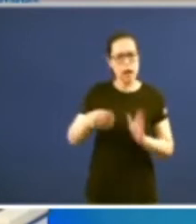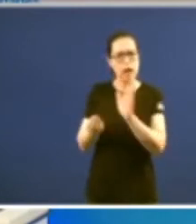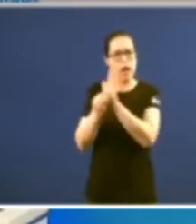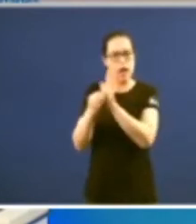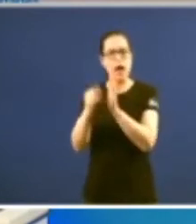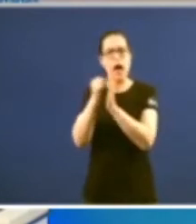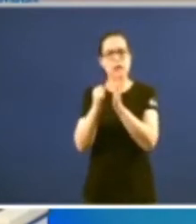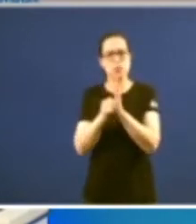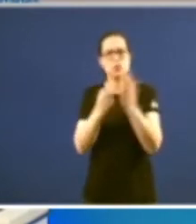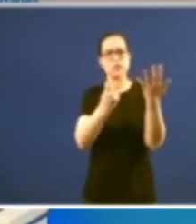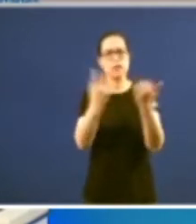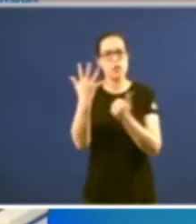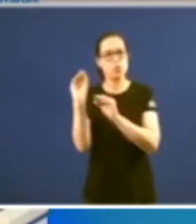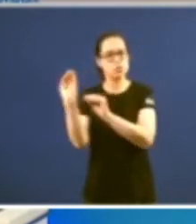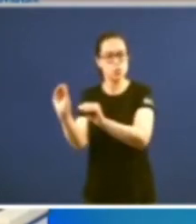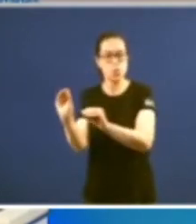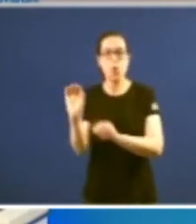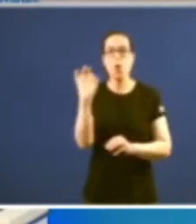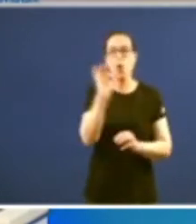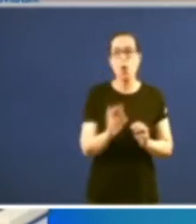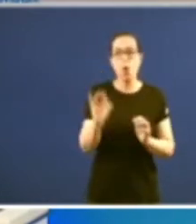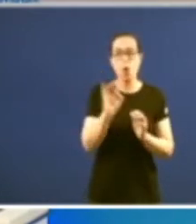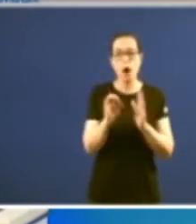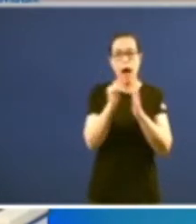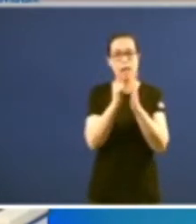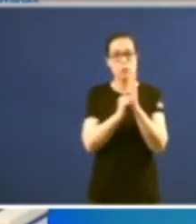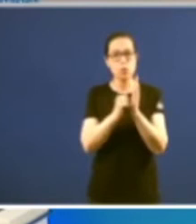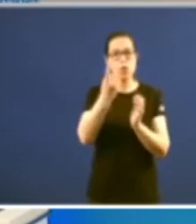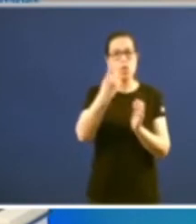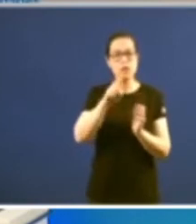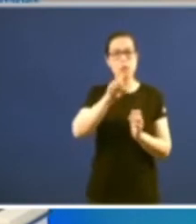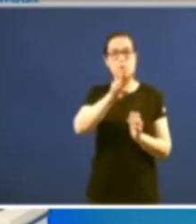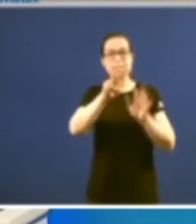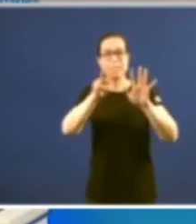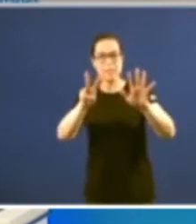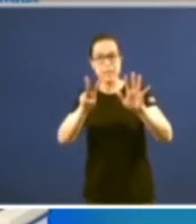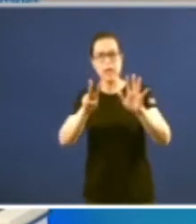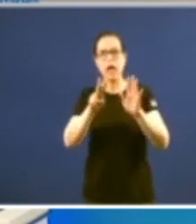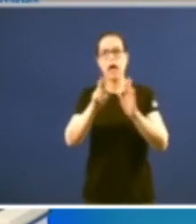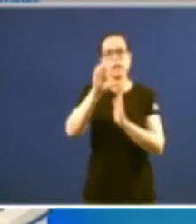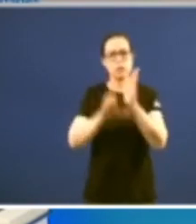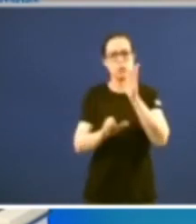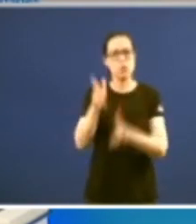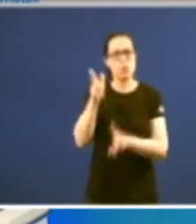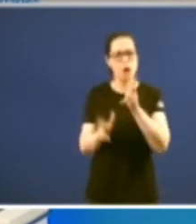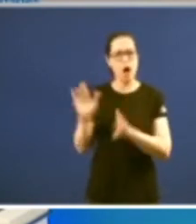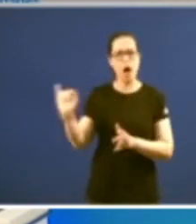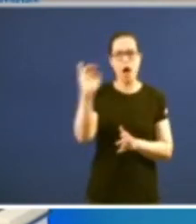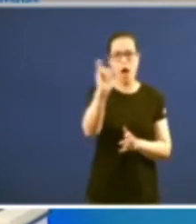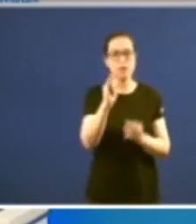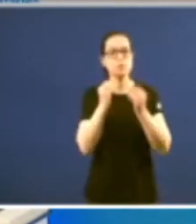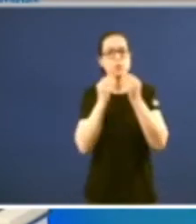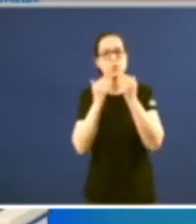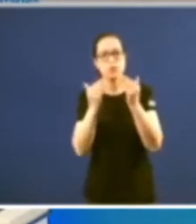artigo 75 ou no artigo 127 do Estatuto Vasco Moitas gracias